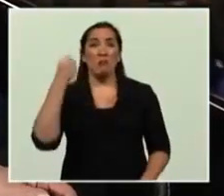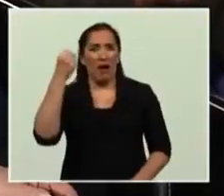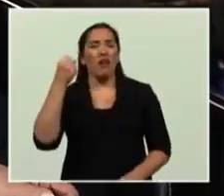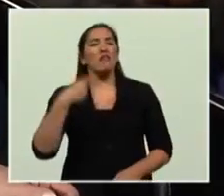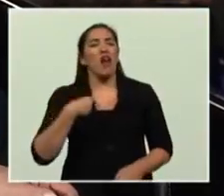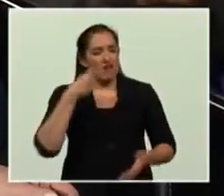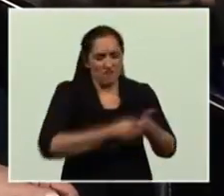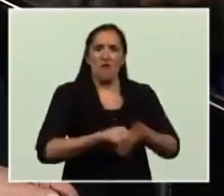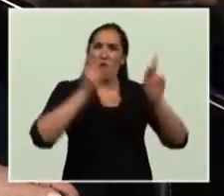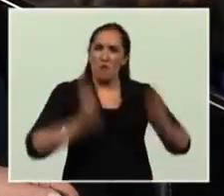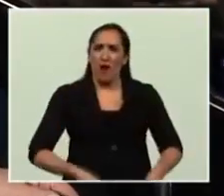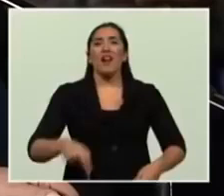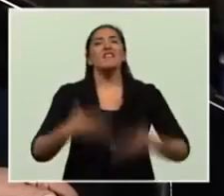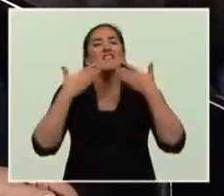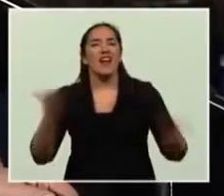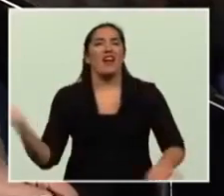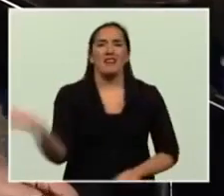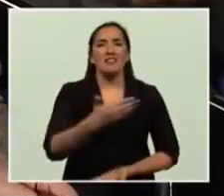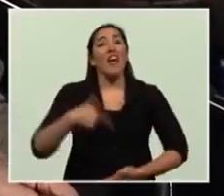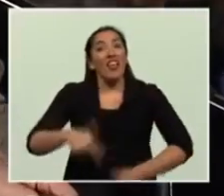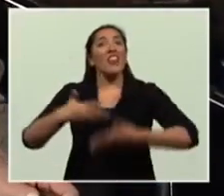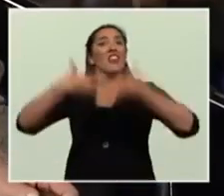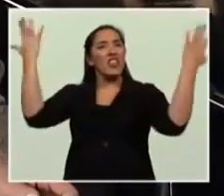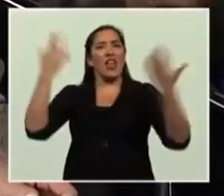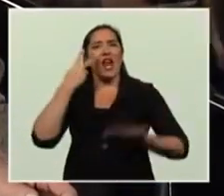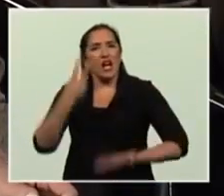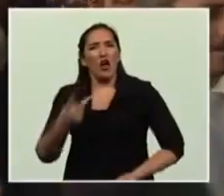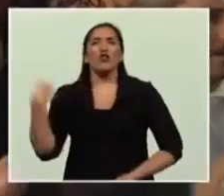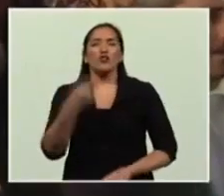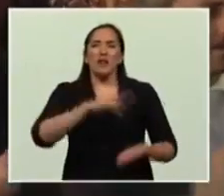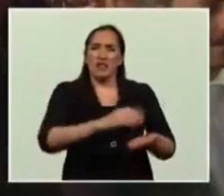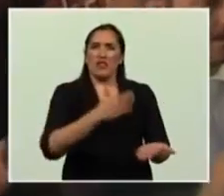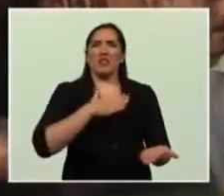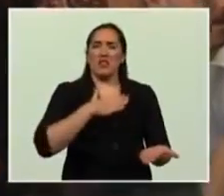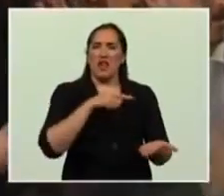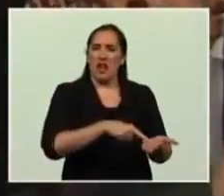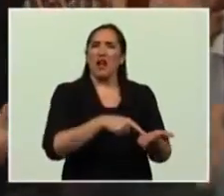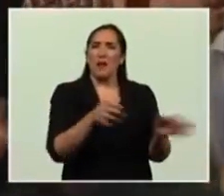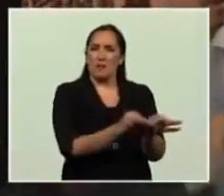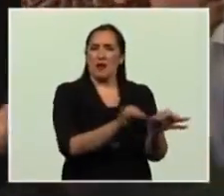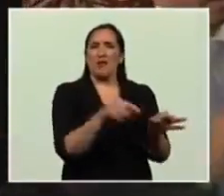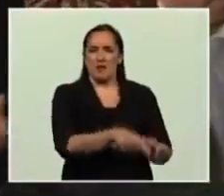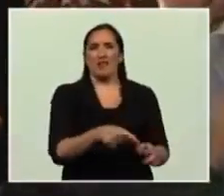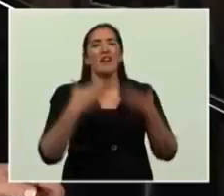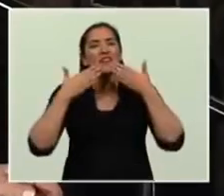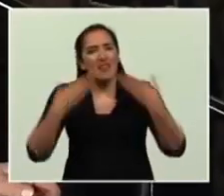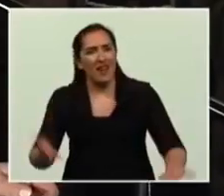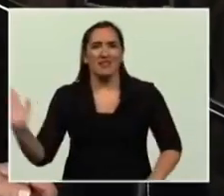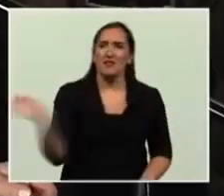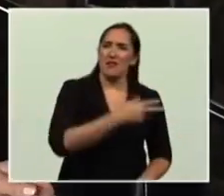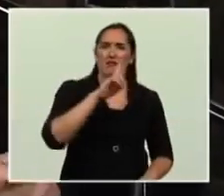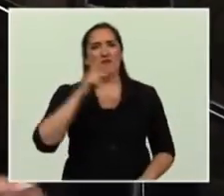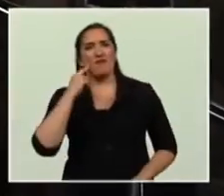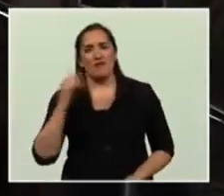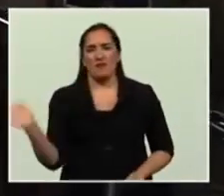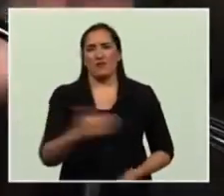en este día de reconocimiento de la soberanía sobre nuestras Islas Malvinas. Muchas gracias a todos